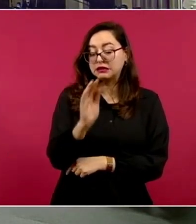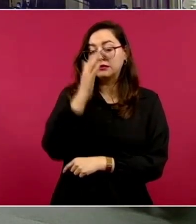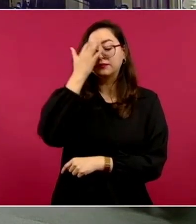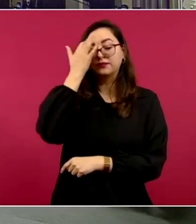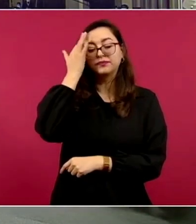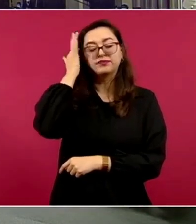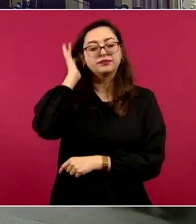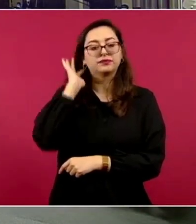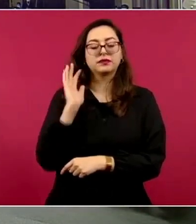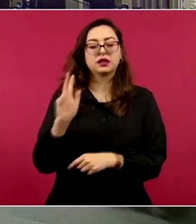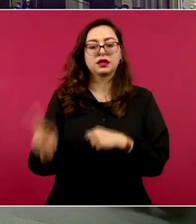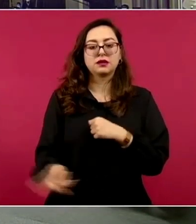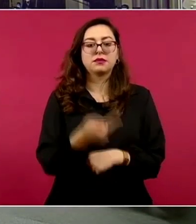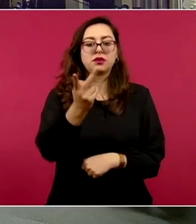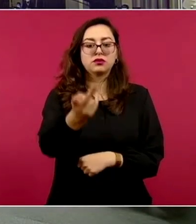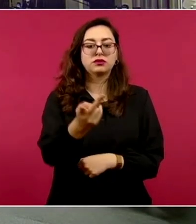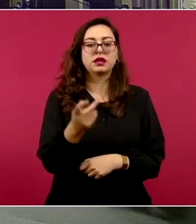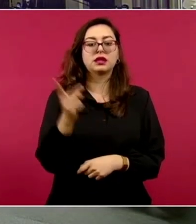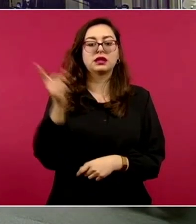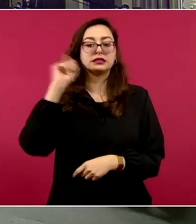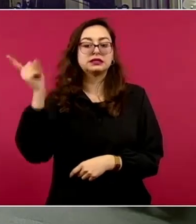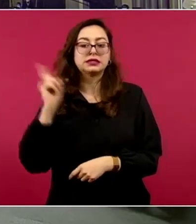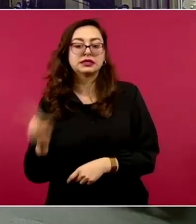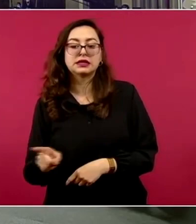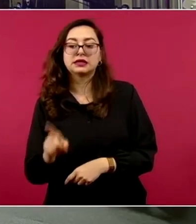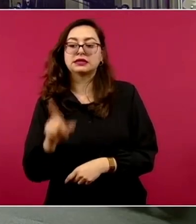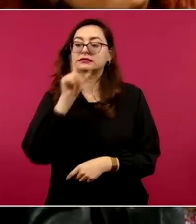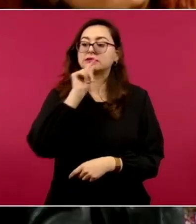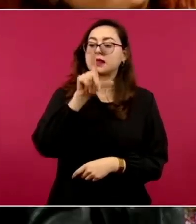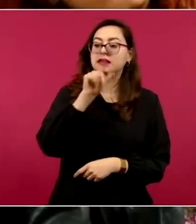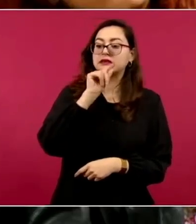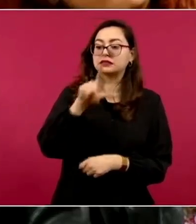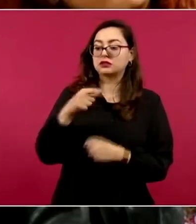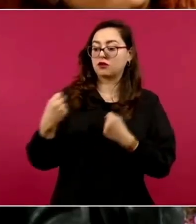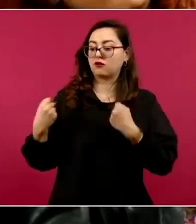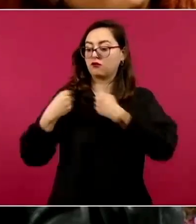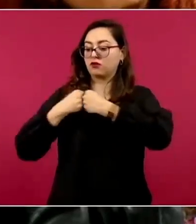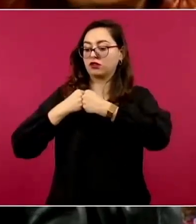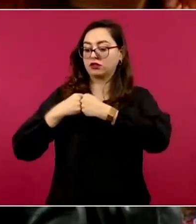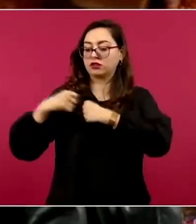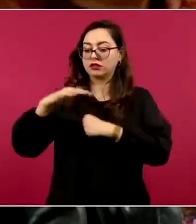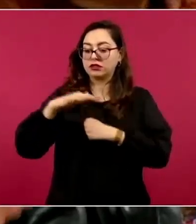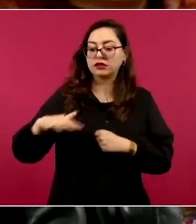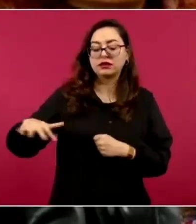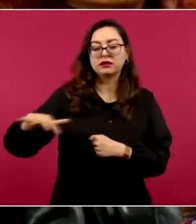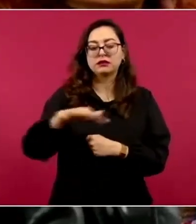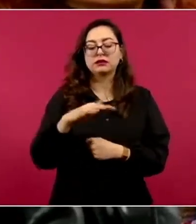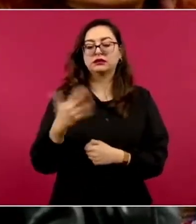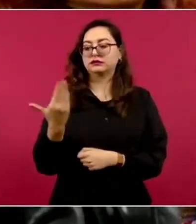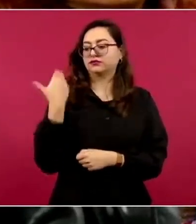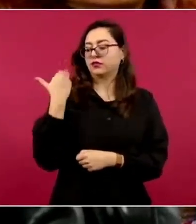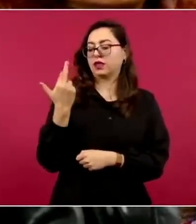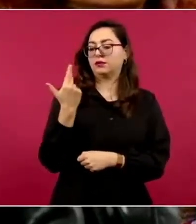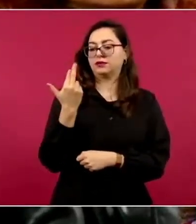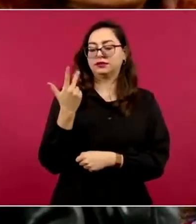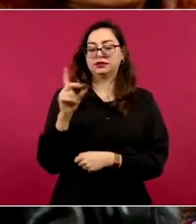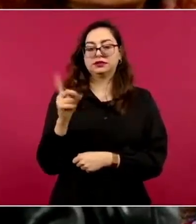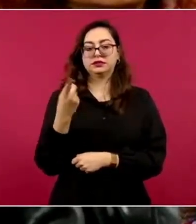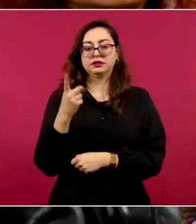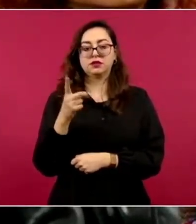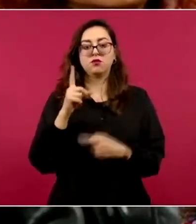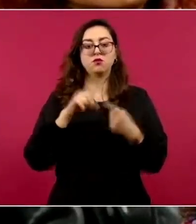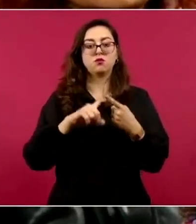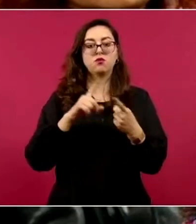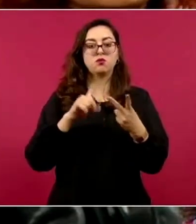está ocurriendo en los límites entre Zacatecas y Jalisco, dada esta desaparición que ocurrió el 25 de diciembre de Viviana,